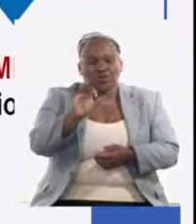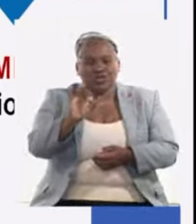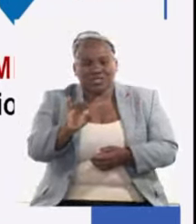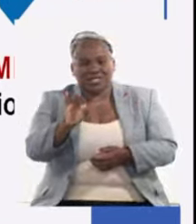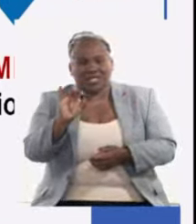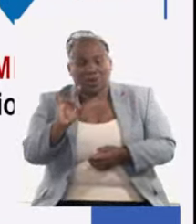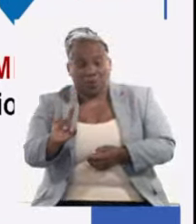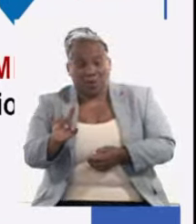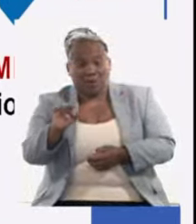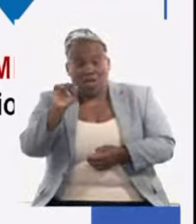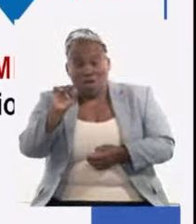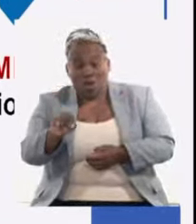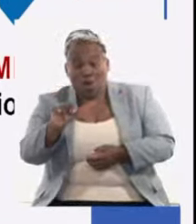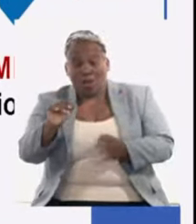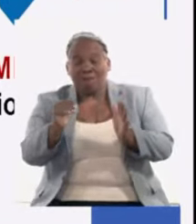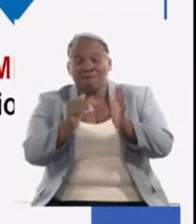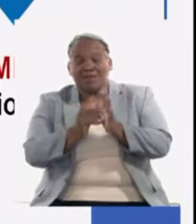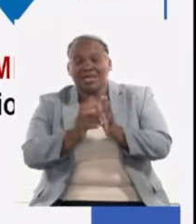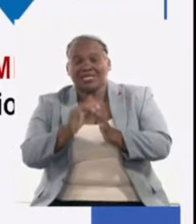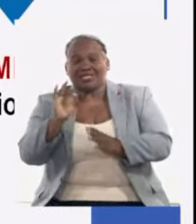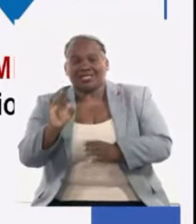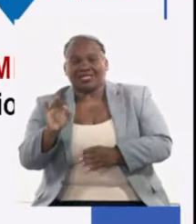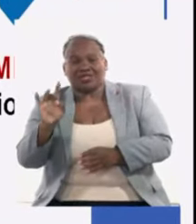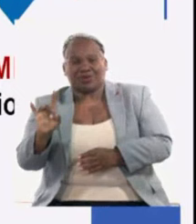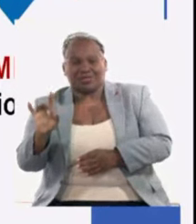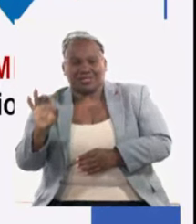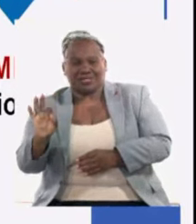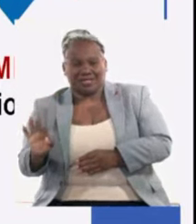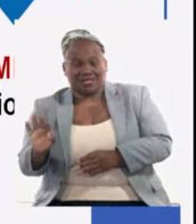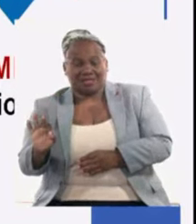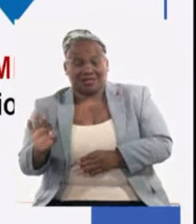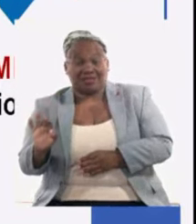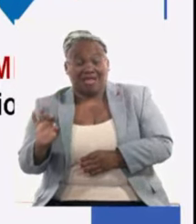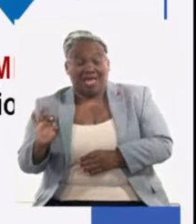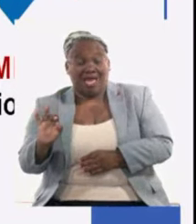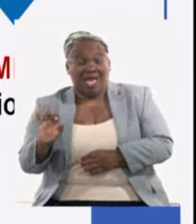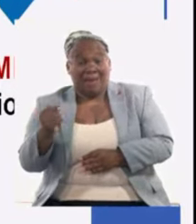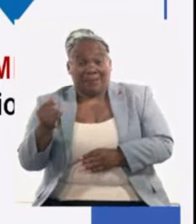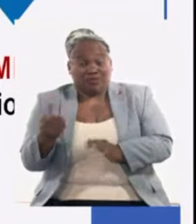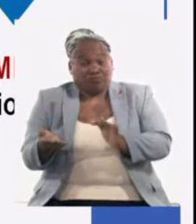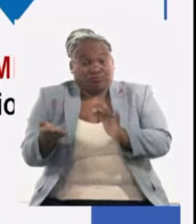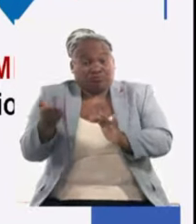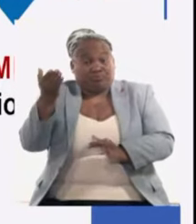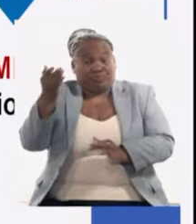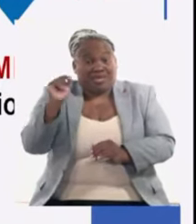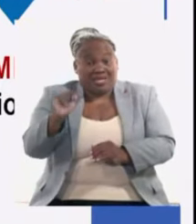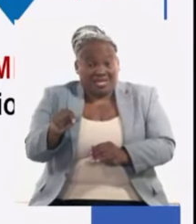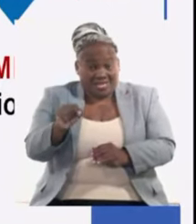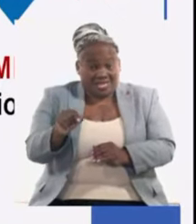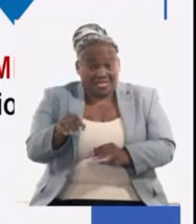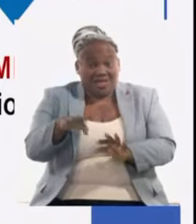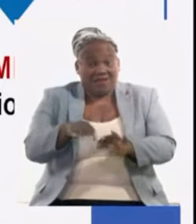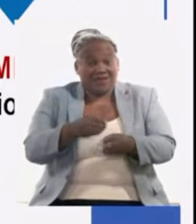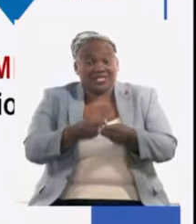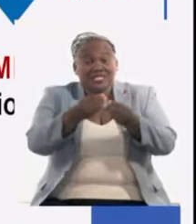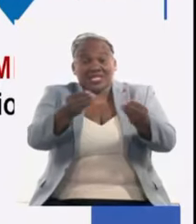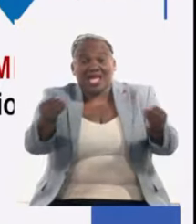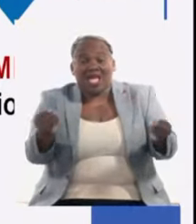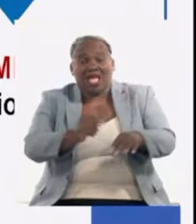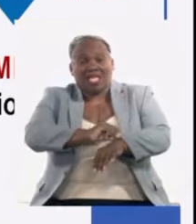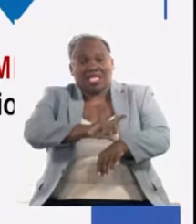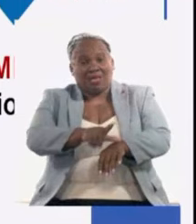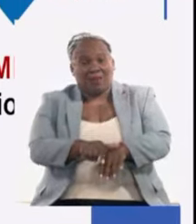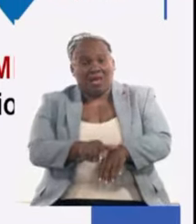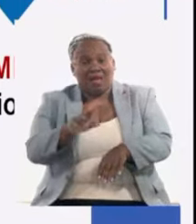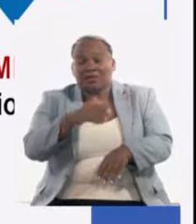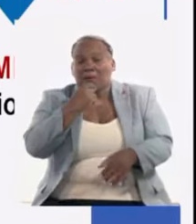por tonelada hoy está en 1797 ese es el que damos por la canasta ese es el que a veces nos demoramos en entregar ese es el que a veces